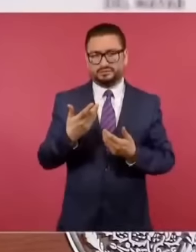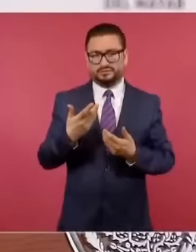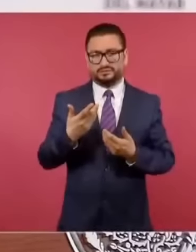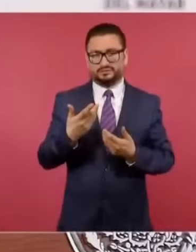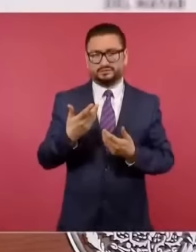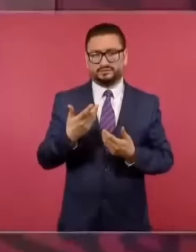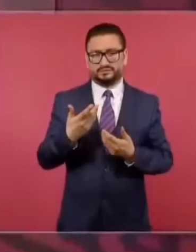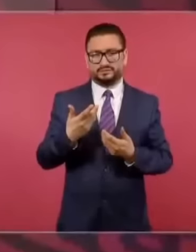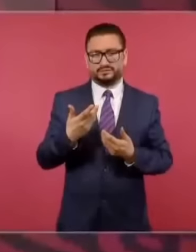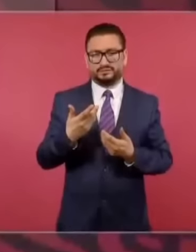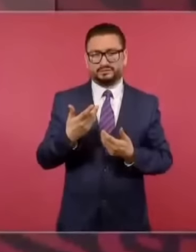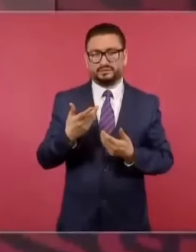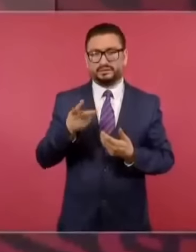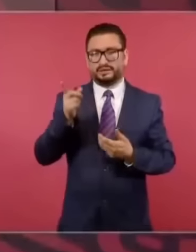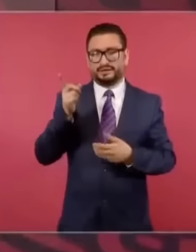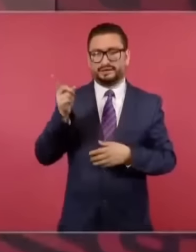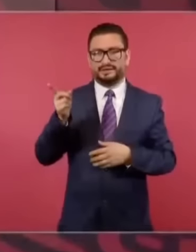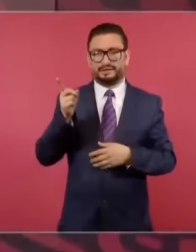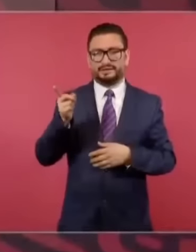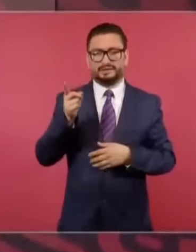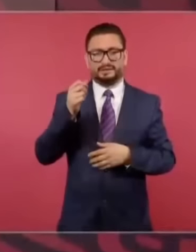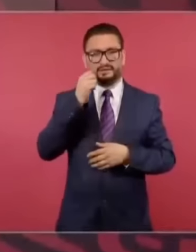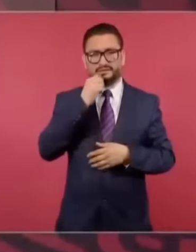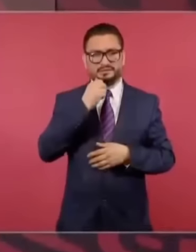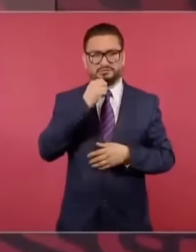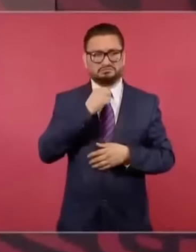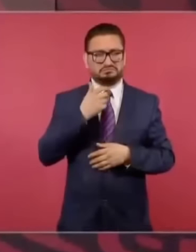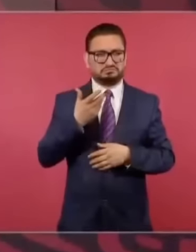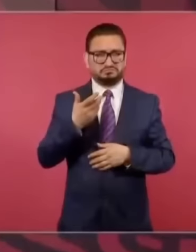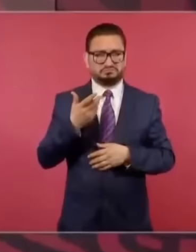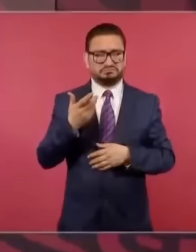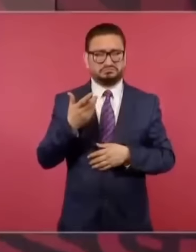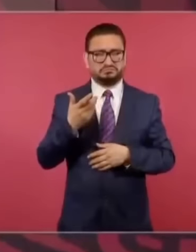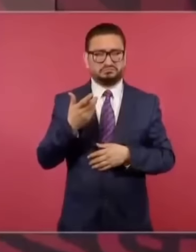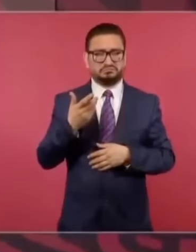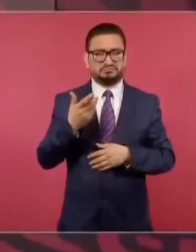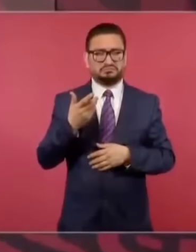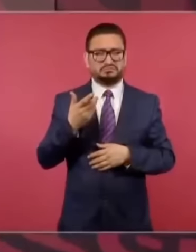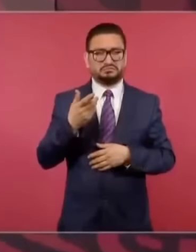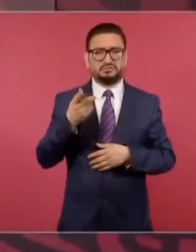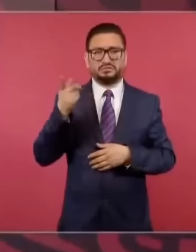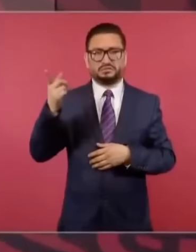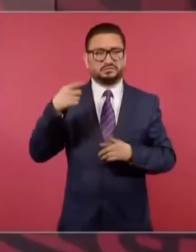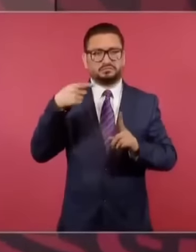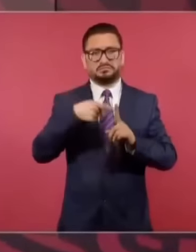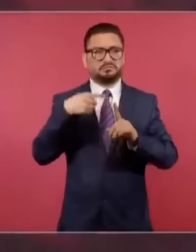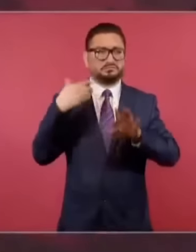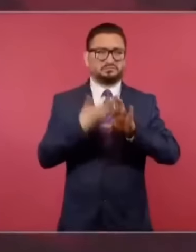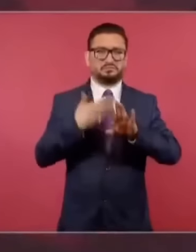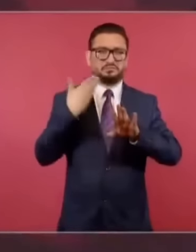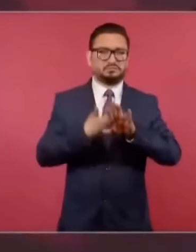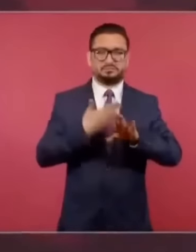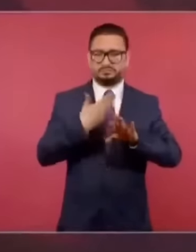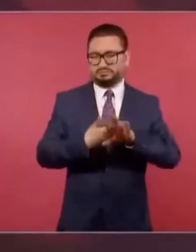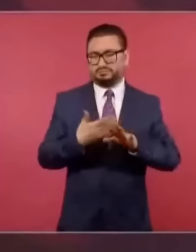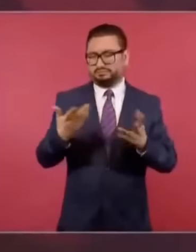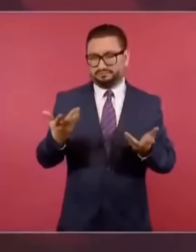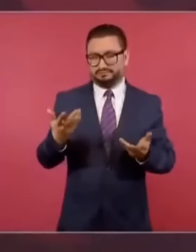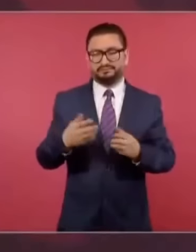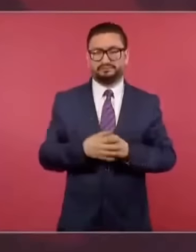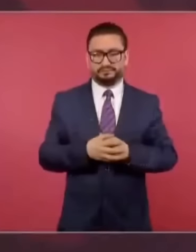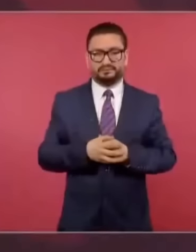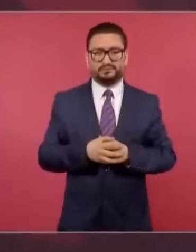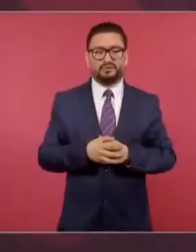ha tenido ese propósito, pero es